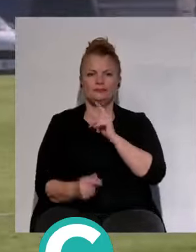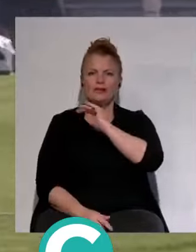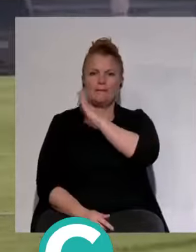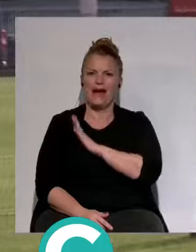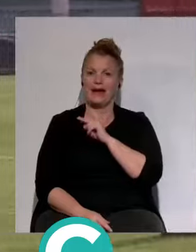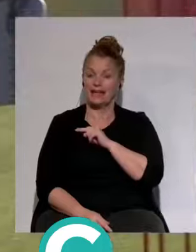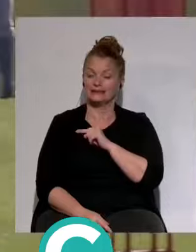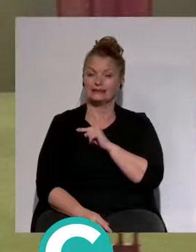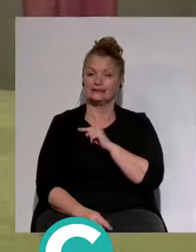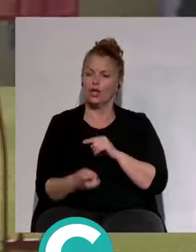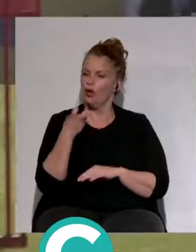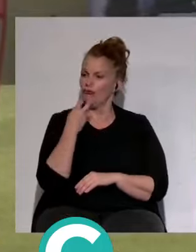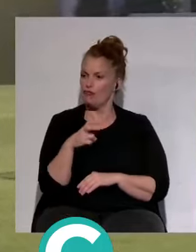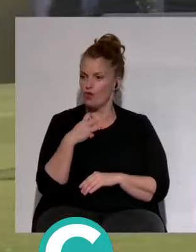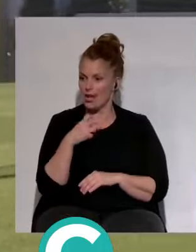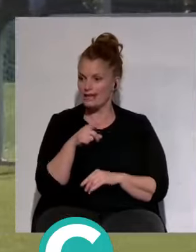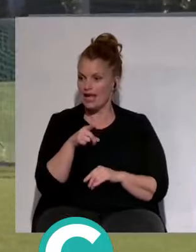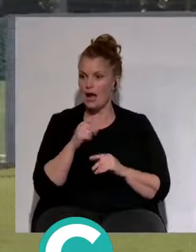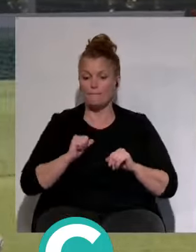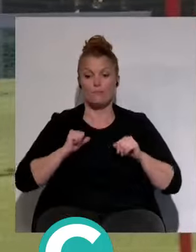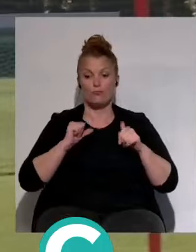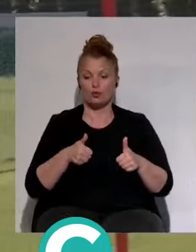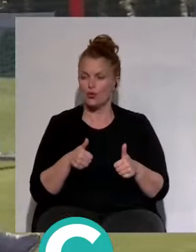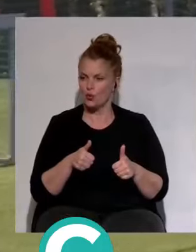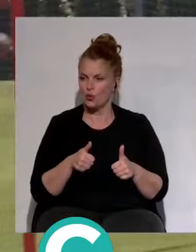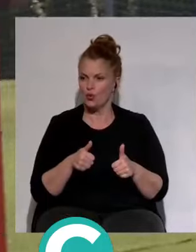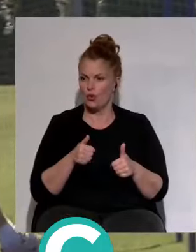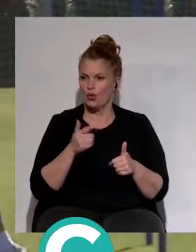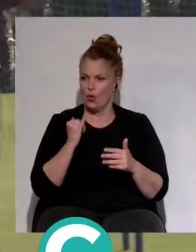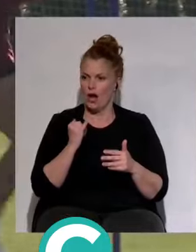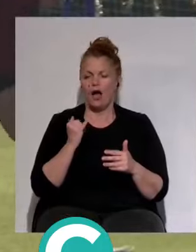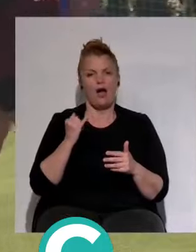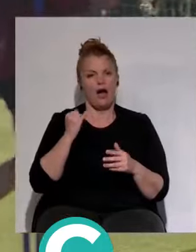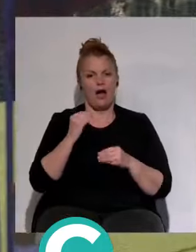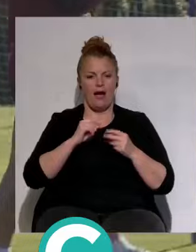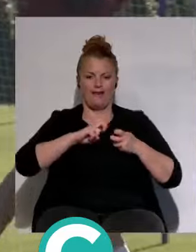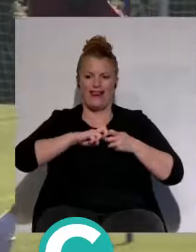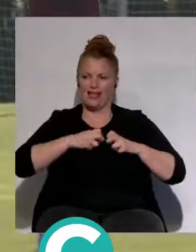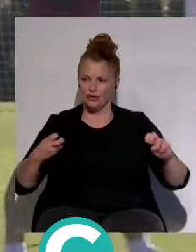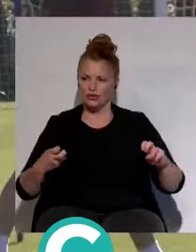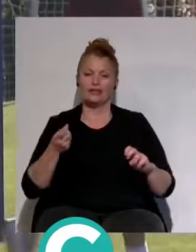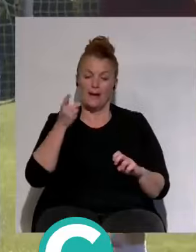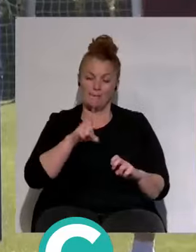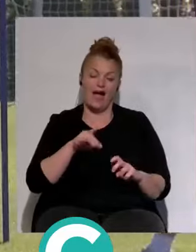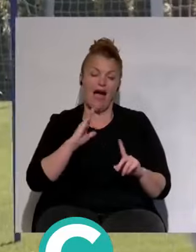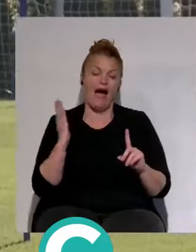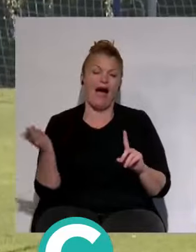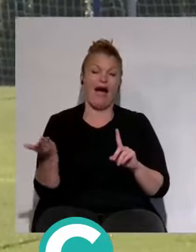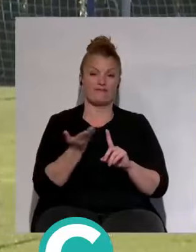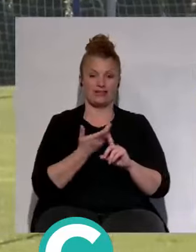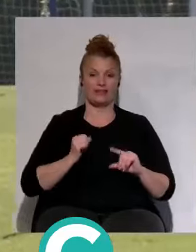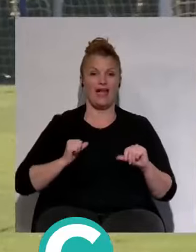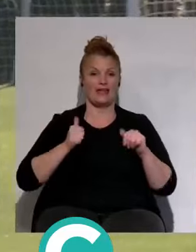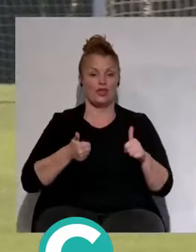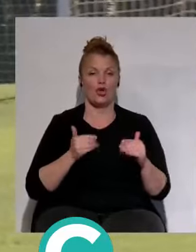futbolistas que durante el inicio del curso estuvieron buena parte del mismo lesionados, que también condicionó el inicio